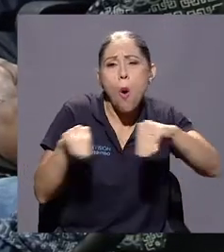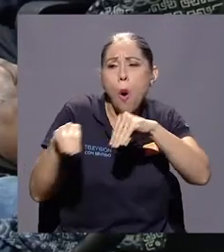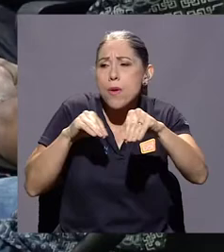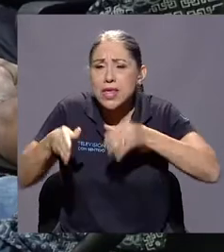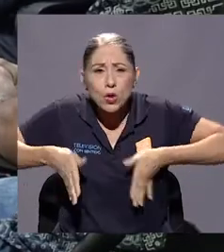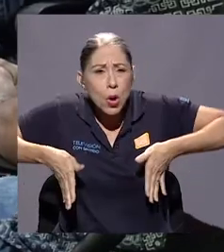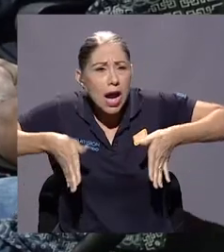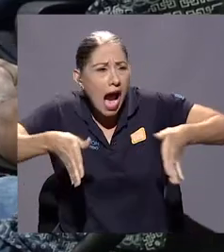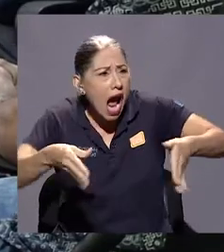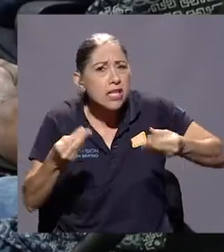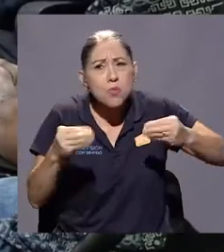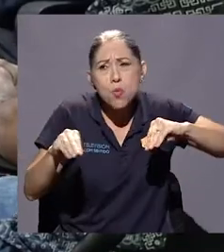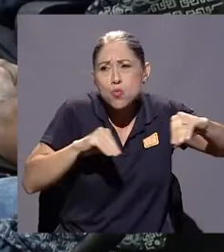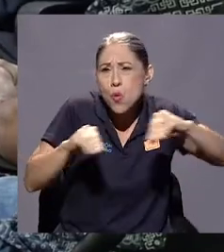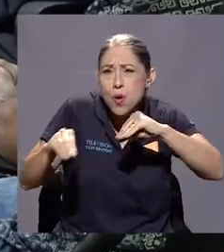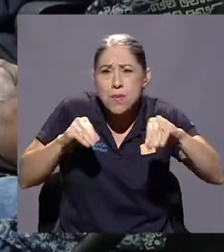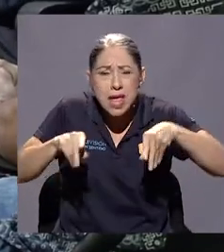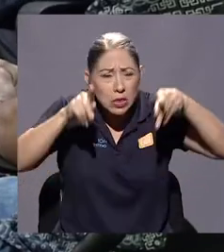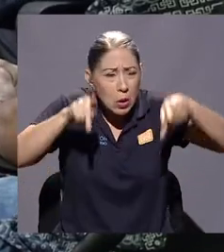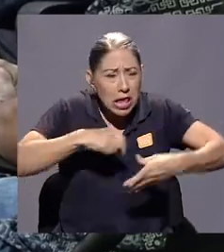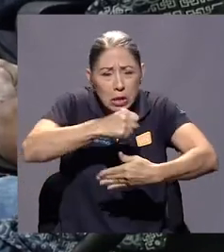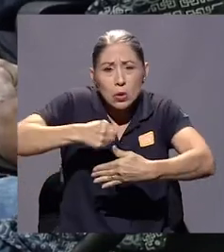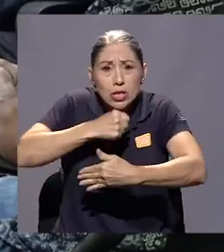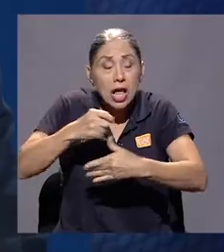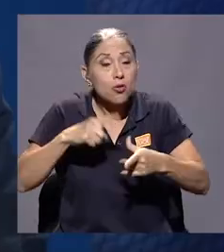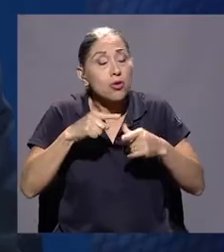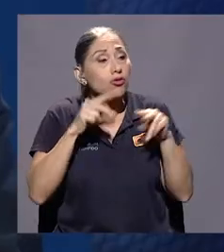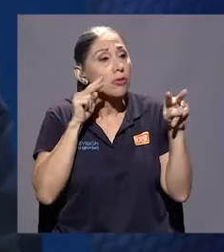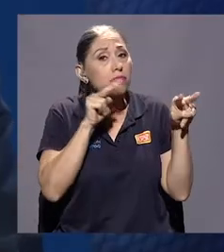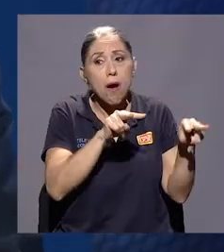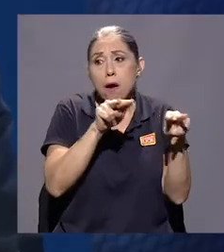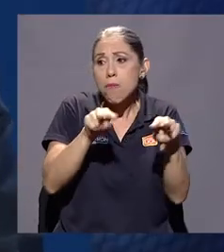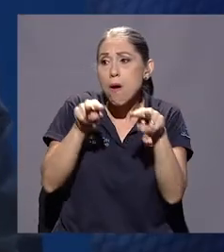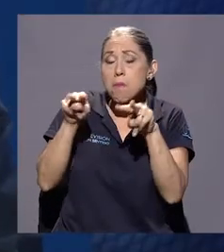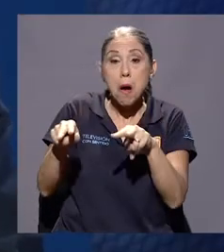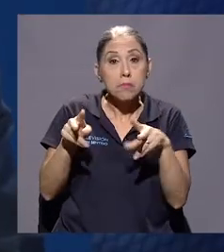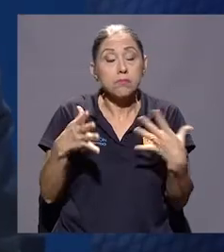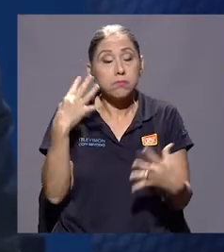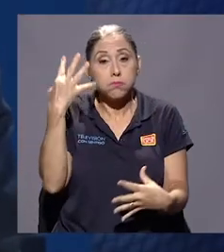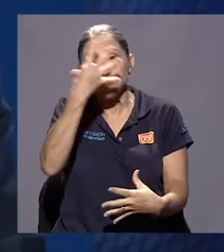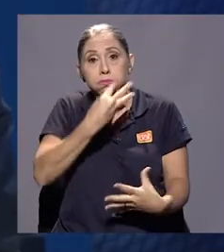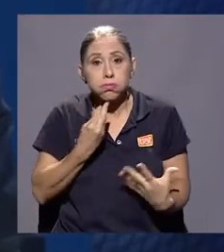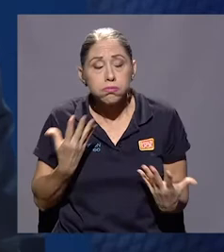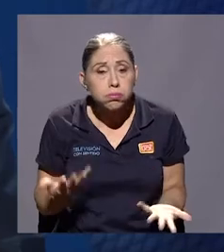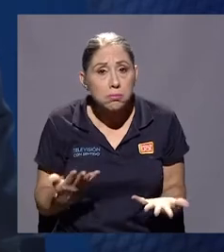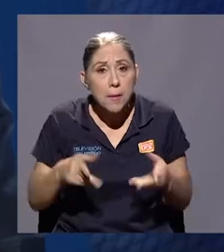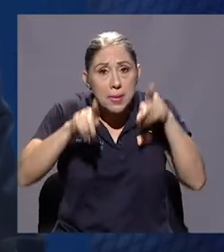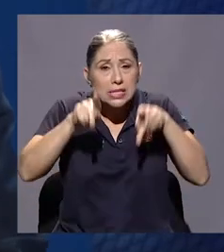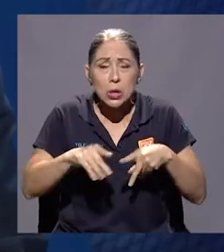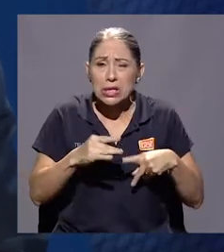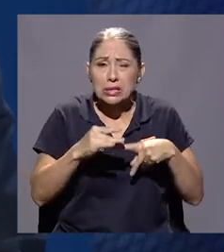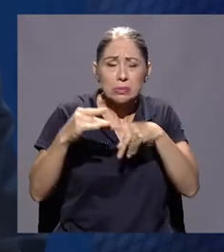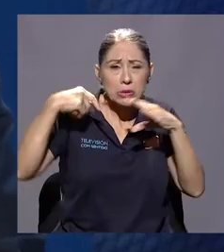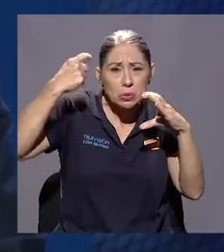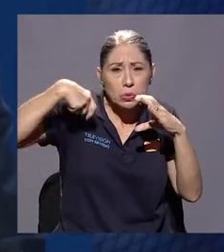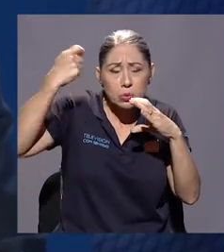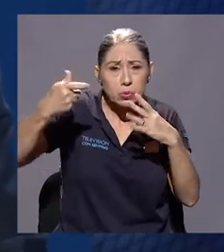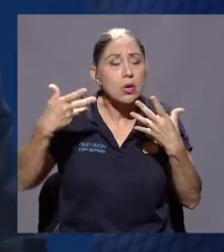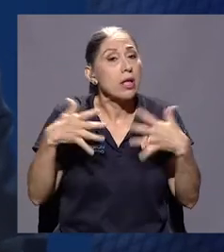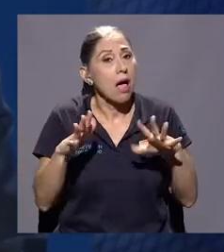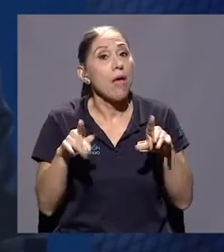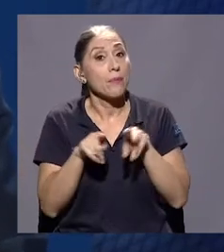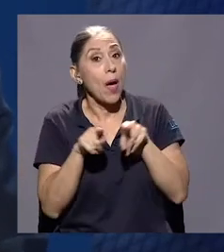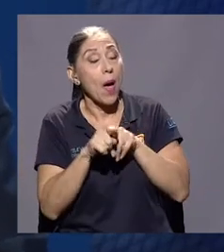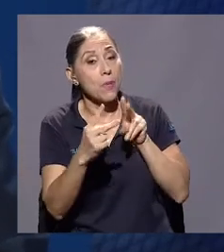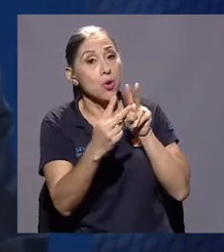calles, la gente cocinando. Entonces visualmente para un cineasta es atractivo. sea, yo, aparte de conocer a estos chicos que eran muy